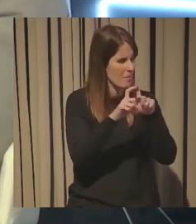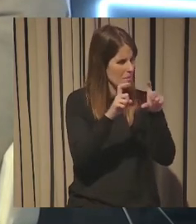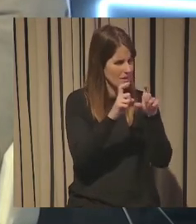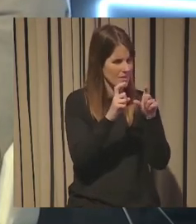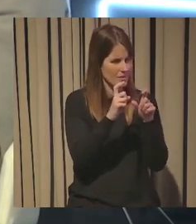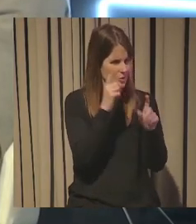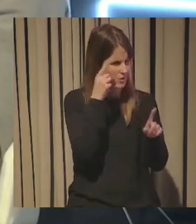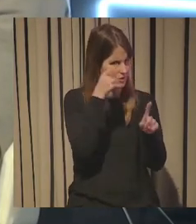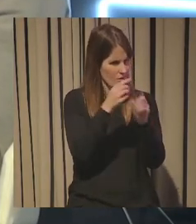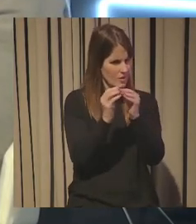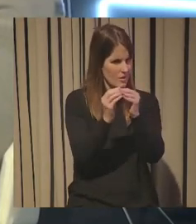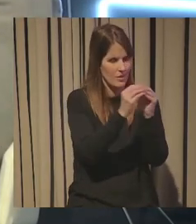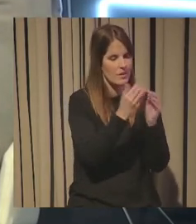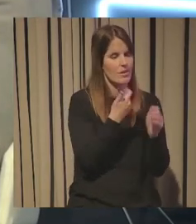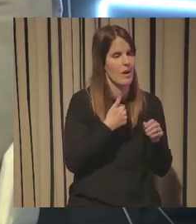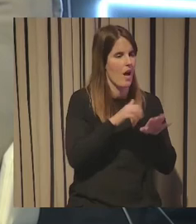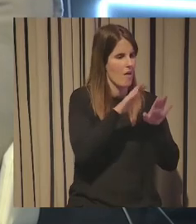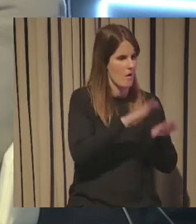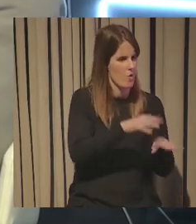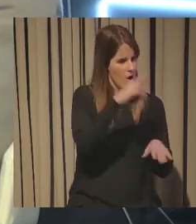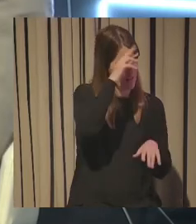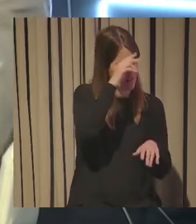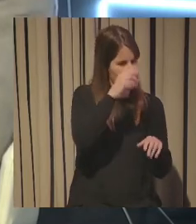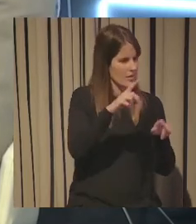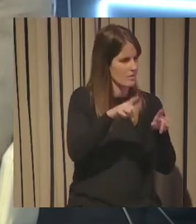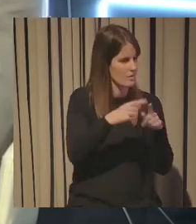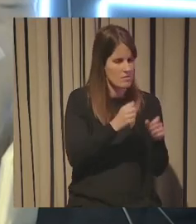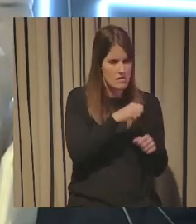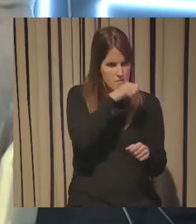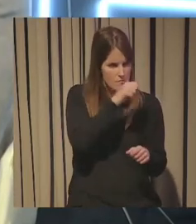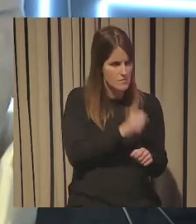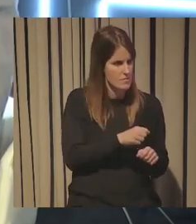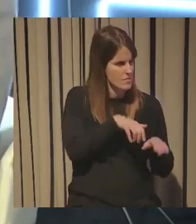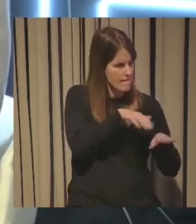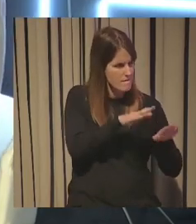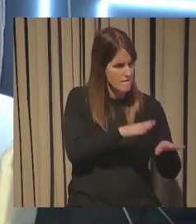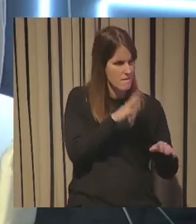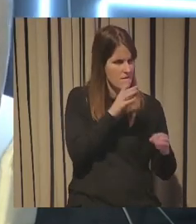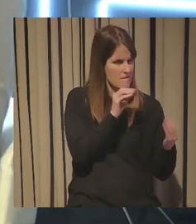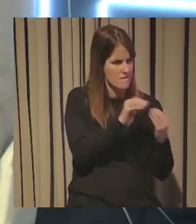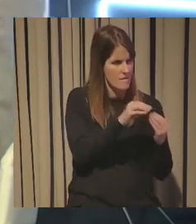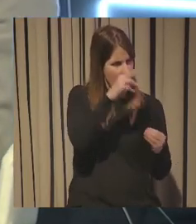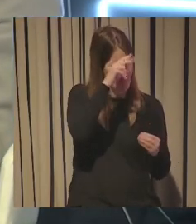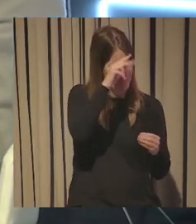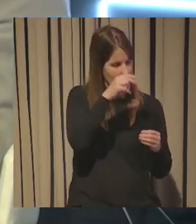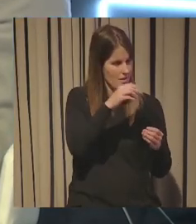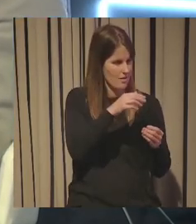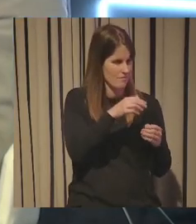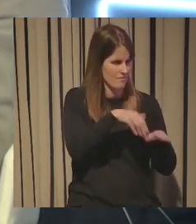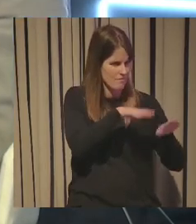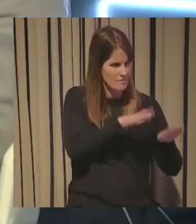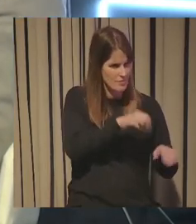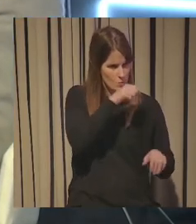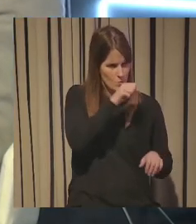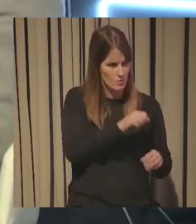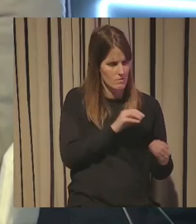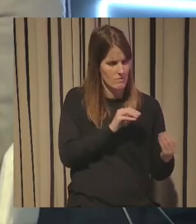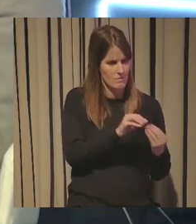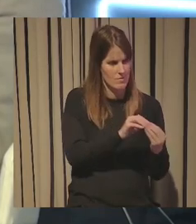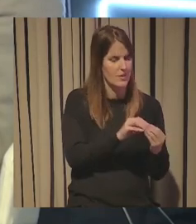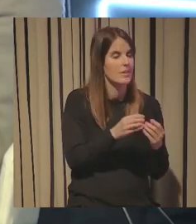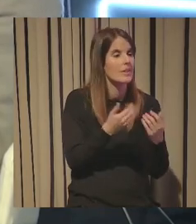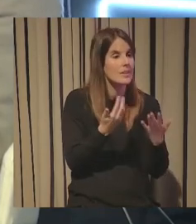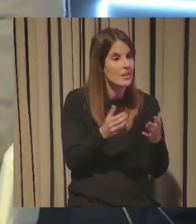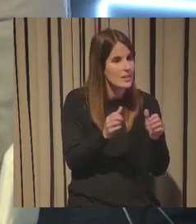si nosotros somos del atleti da igual lo que le contemos va a ir a muerte ese que coincide con nosotros en ser el atleti no sé si me explico y es en la